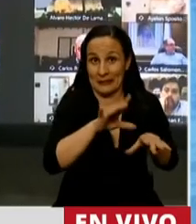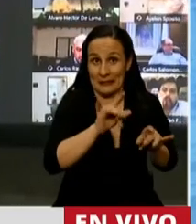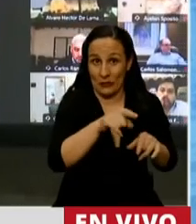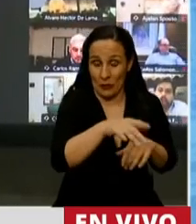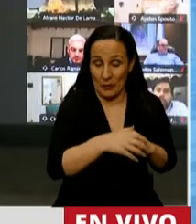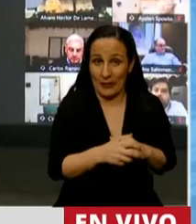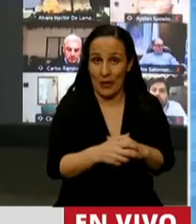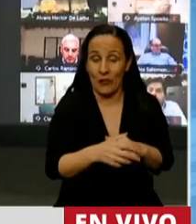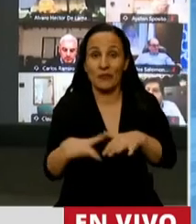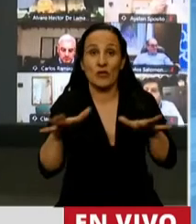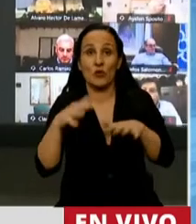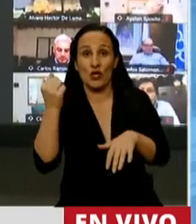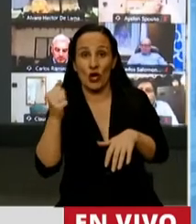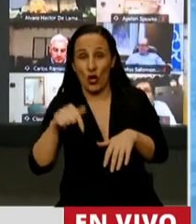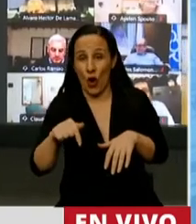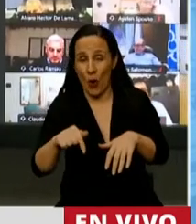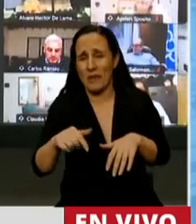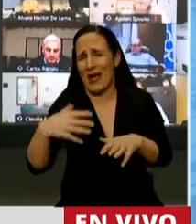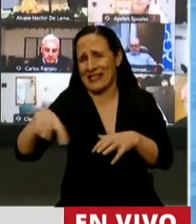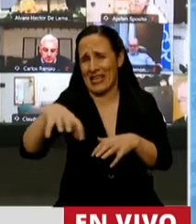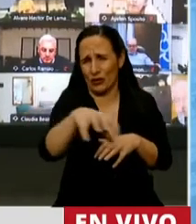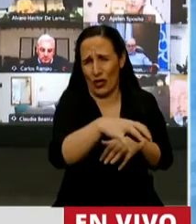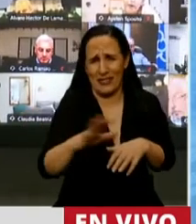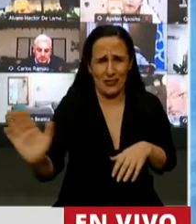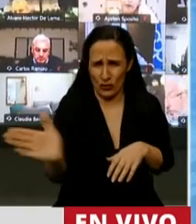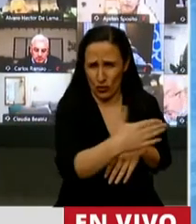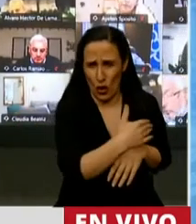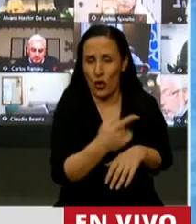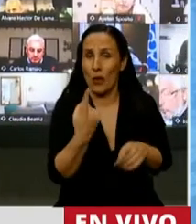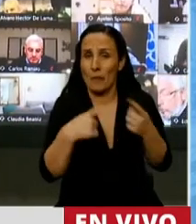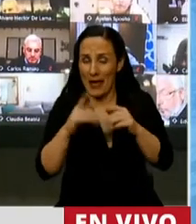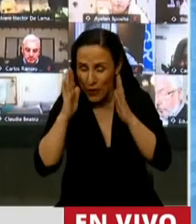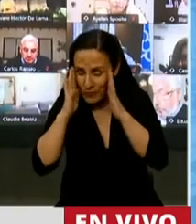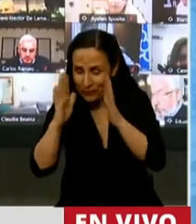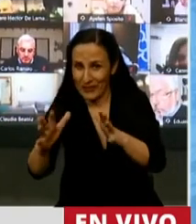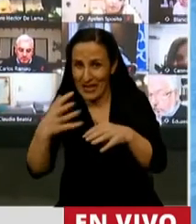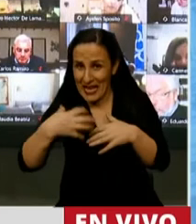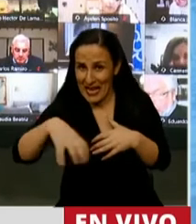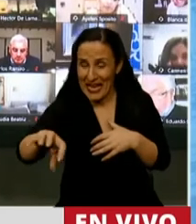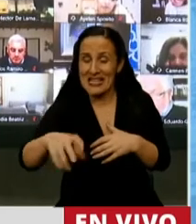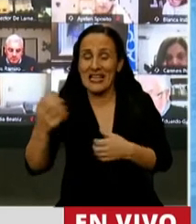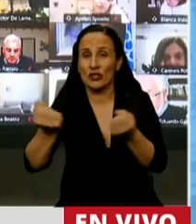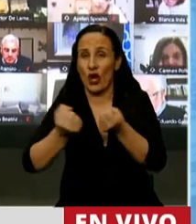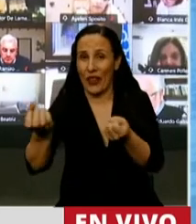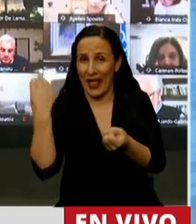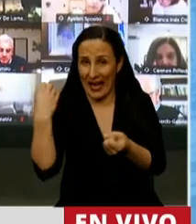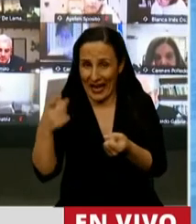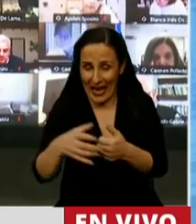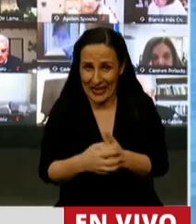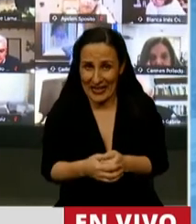Teniendo en cuenta la situación económica actual que atraviesan todos los sectores, pero en particular el automotor de cargas,